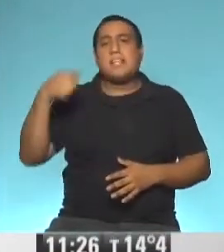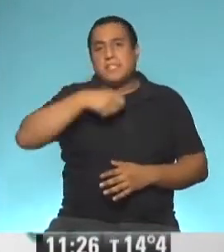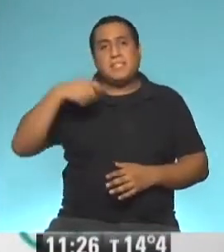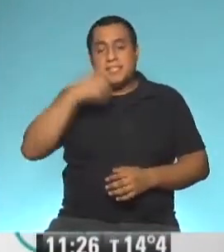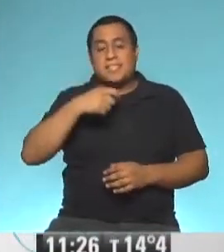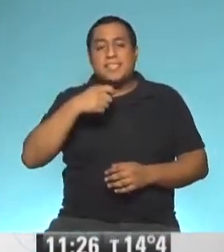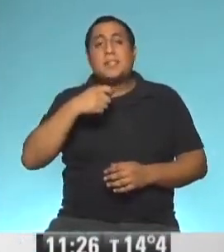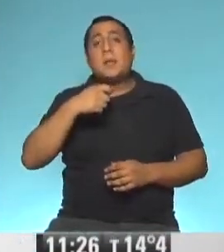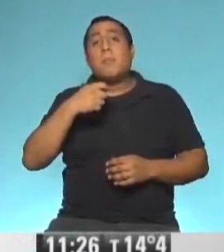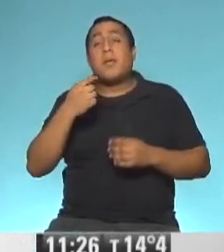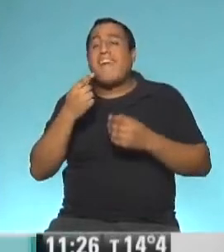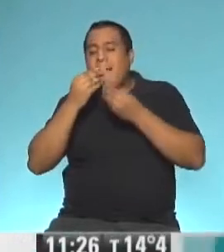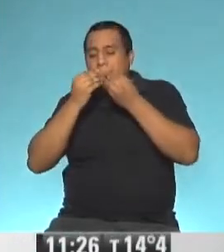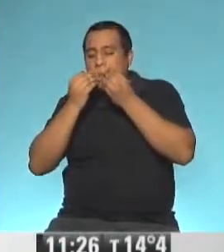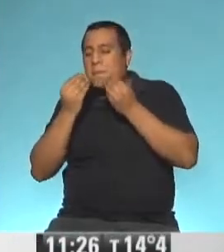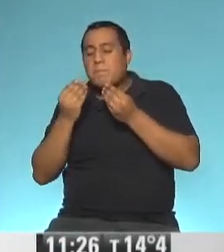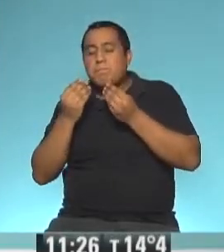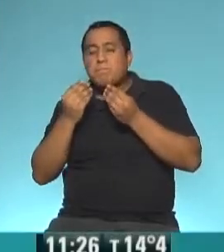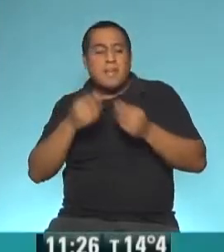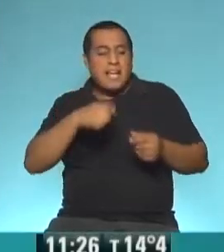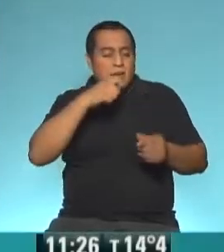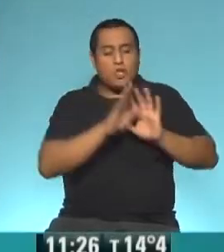lo que comamos en el desayuno se nos pegue peor.